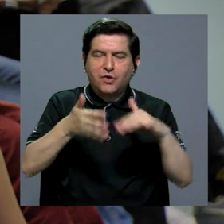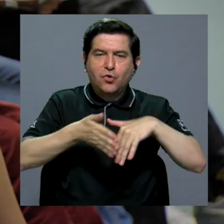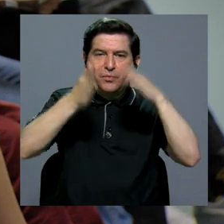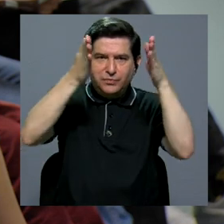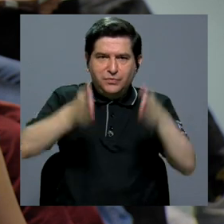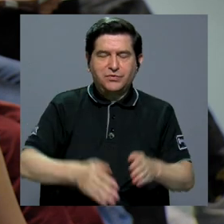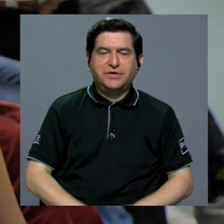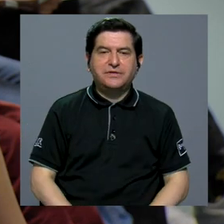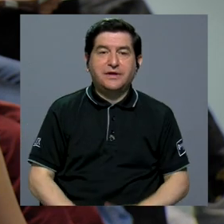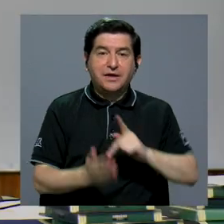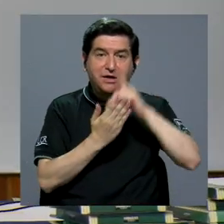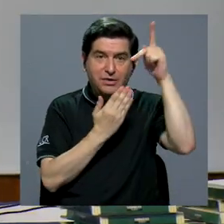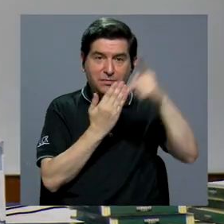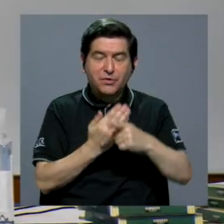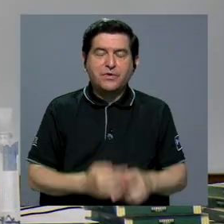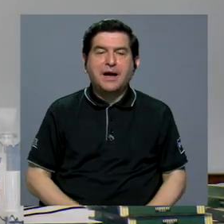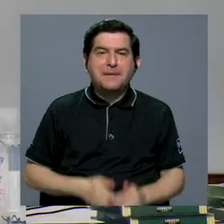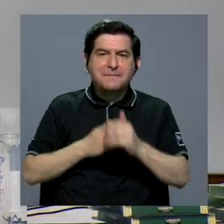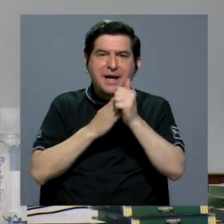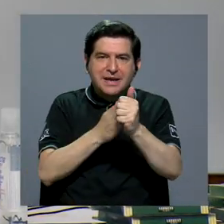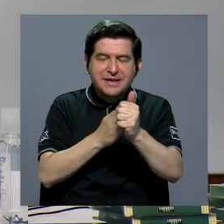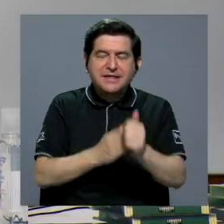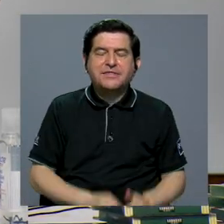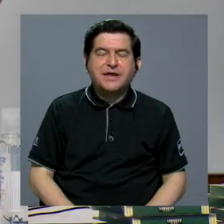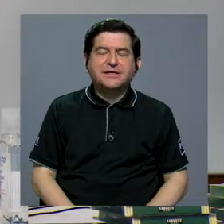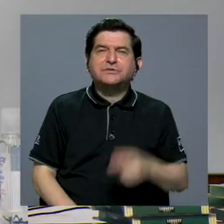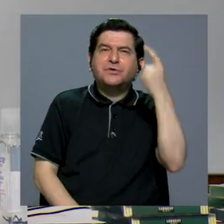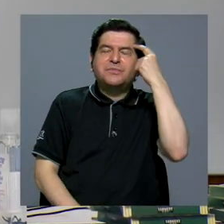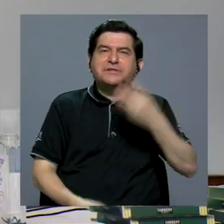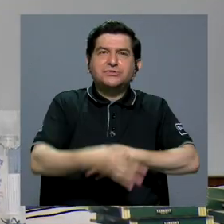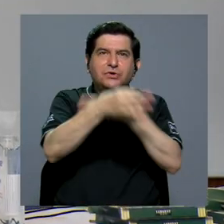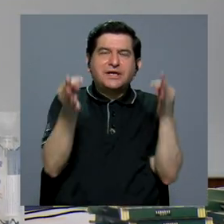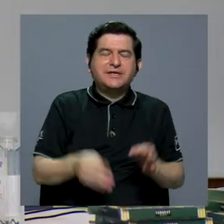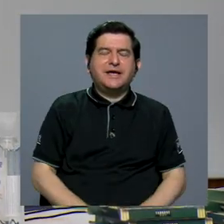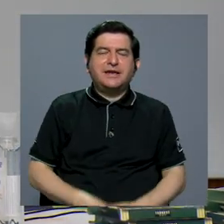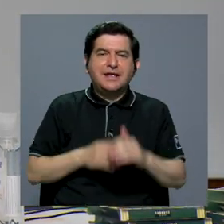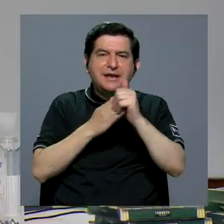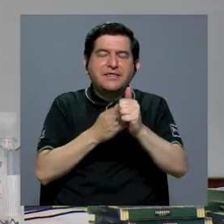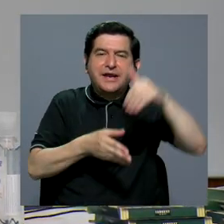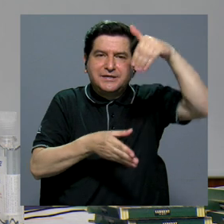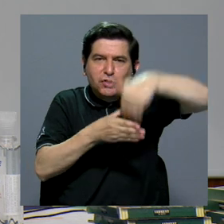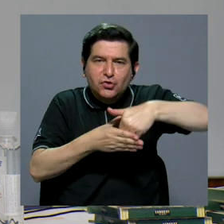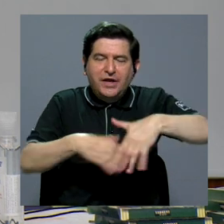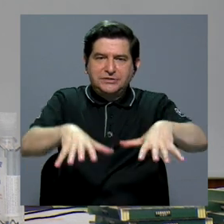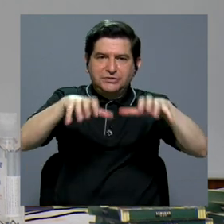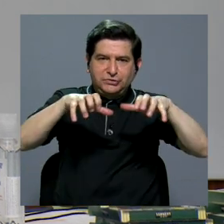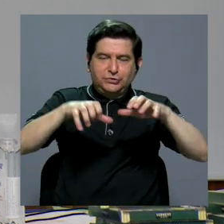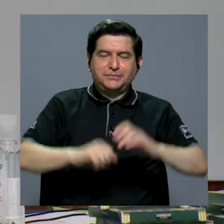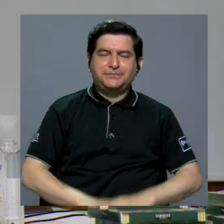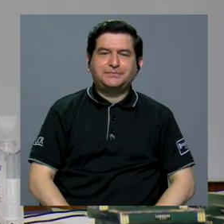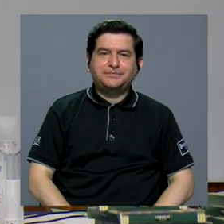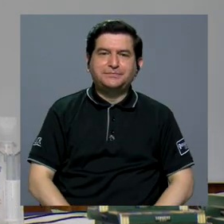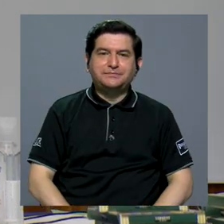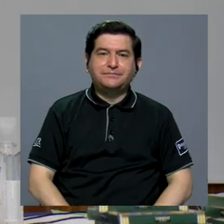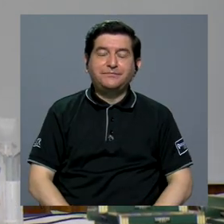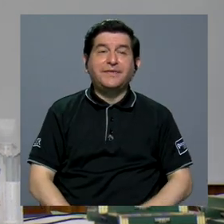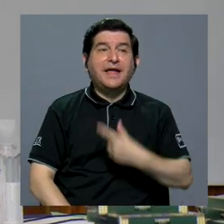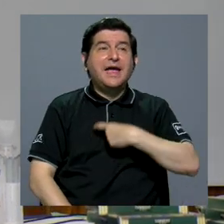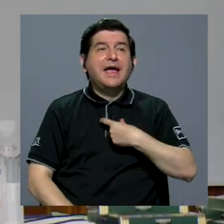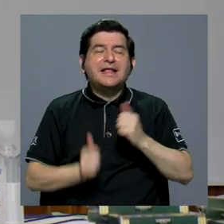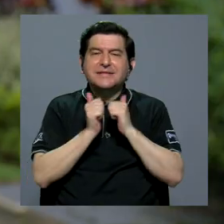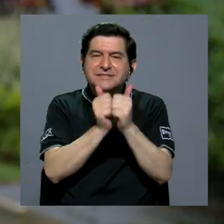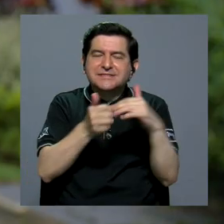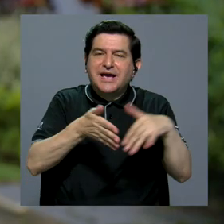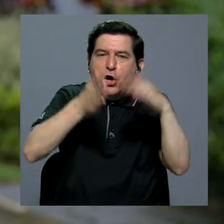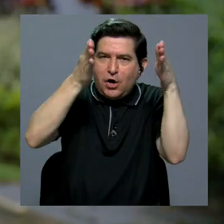estudiantil, el Programa de Liderazgo ideó el taller Liderando el Estrés. En este deseo